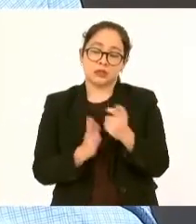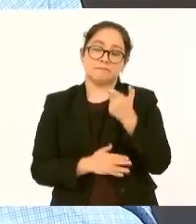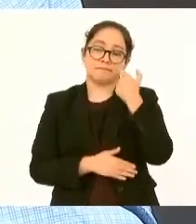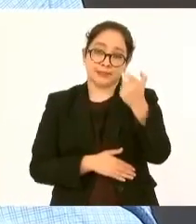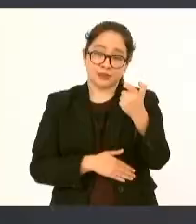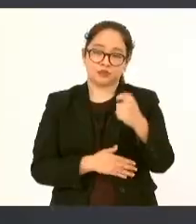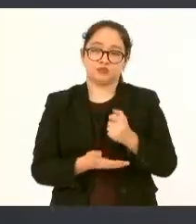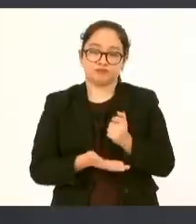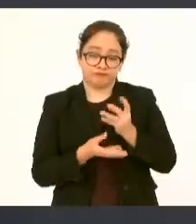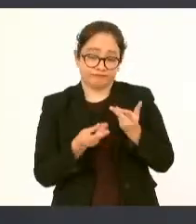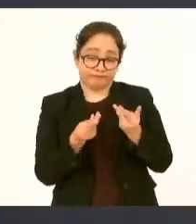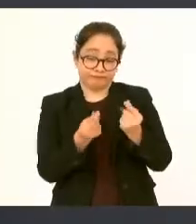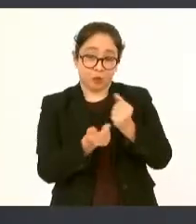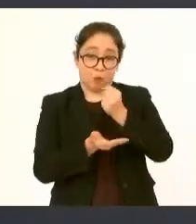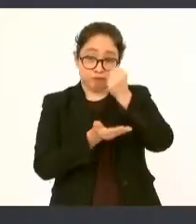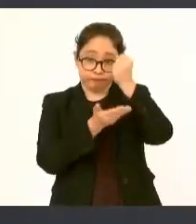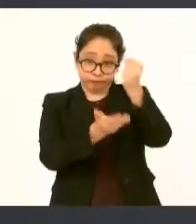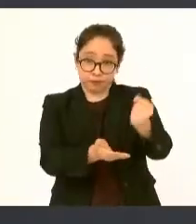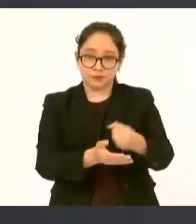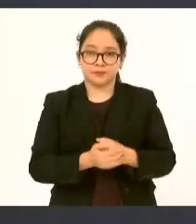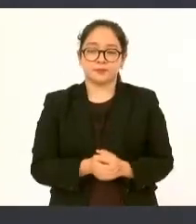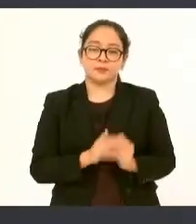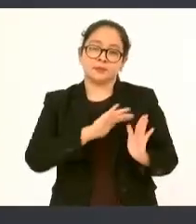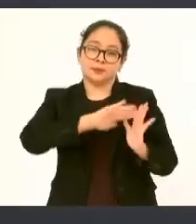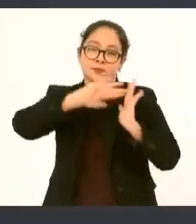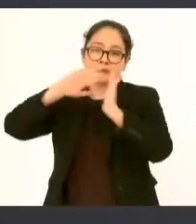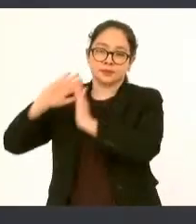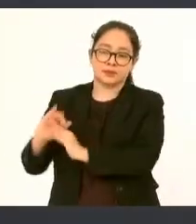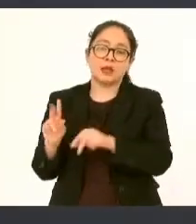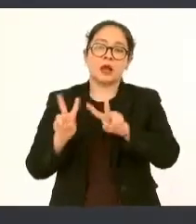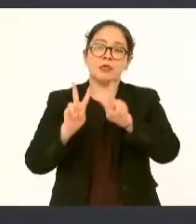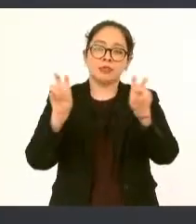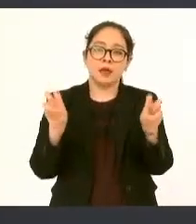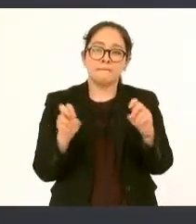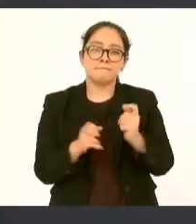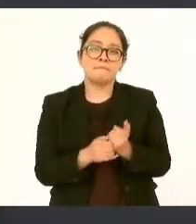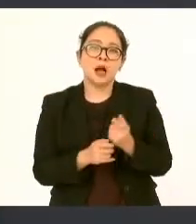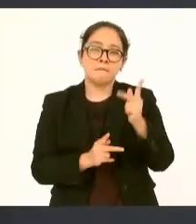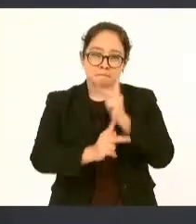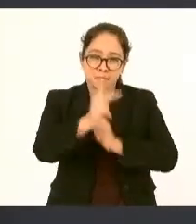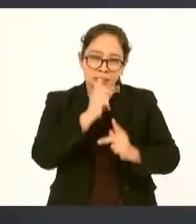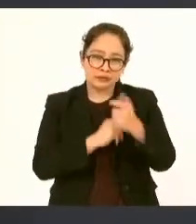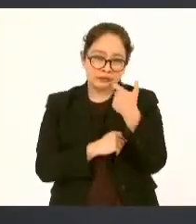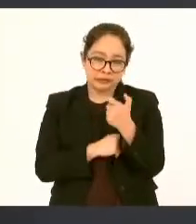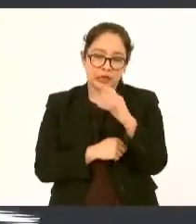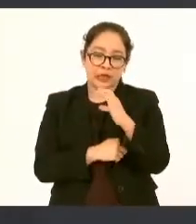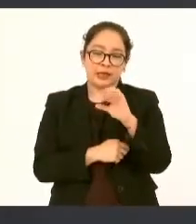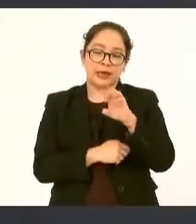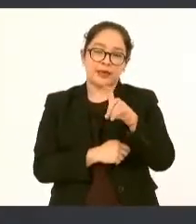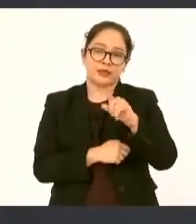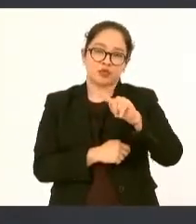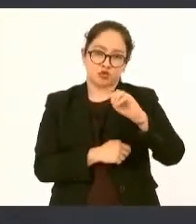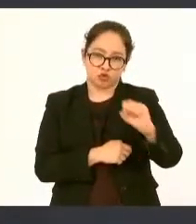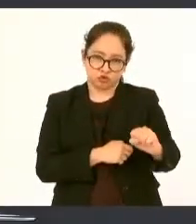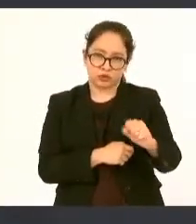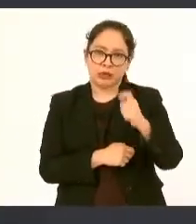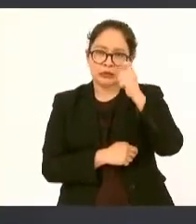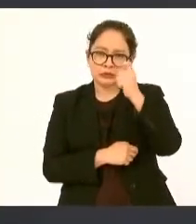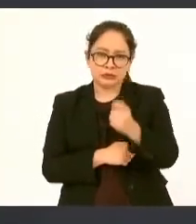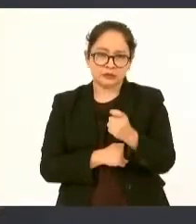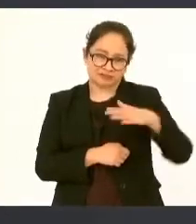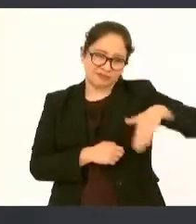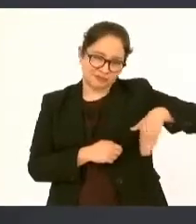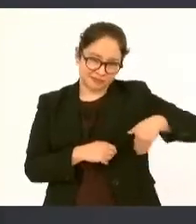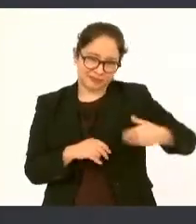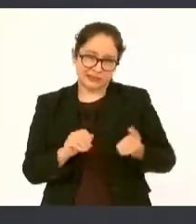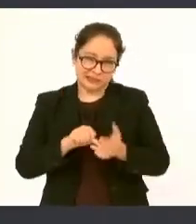pesos en el caso de los créditos ahora con la pandemia en cinco meses lo